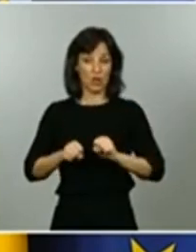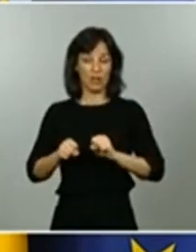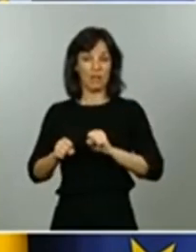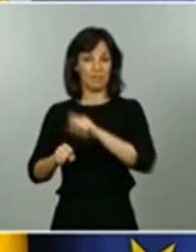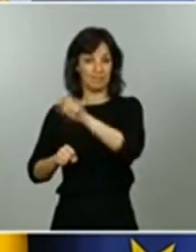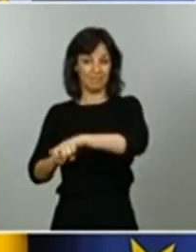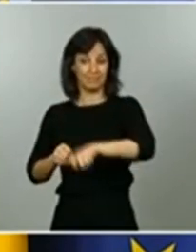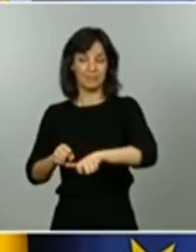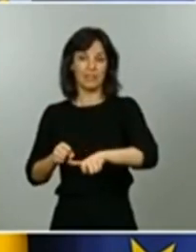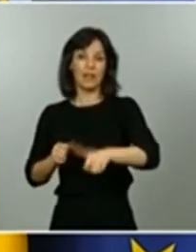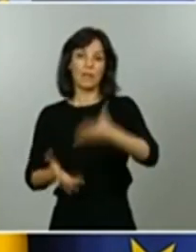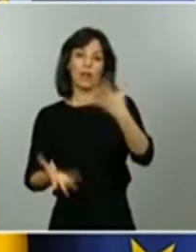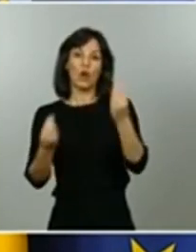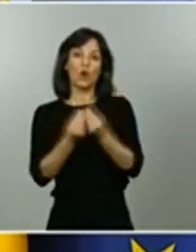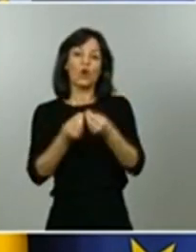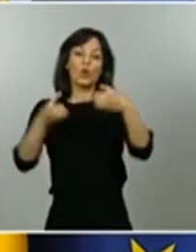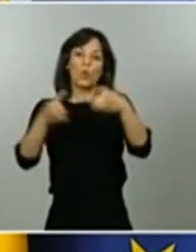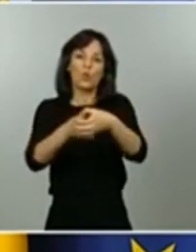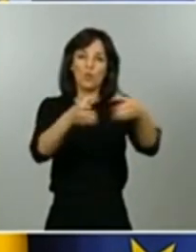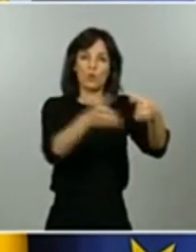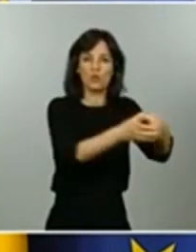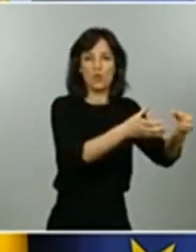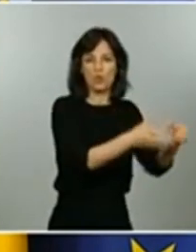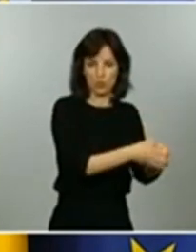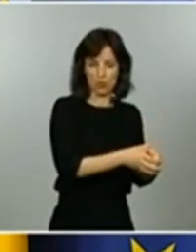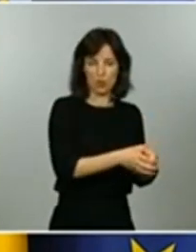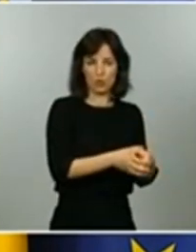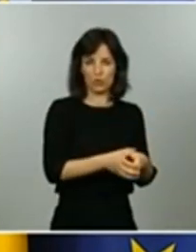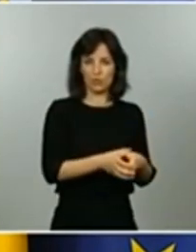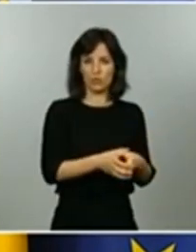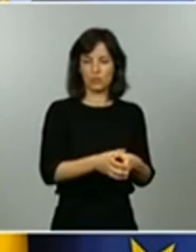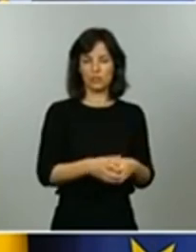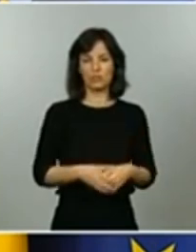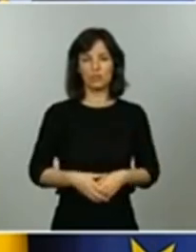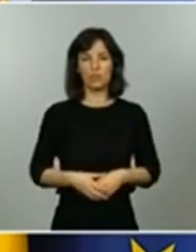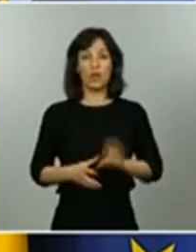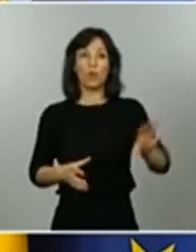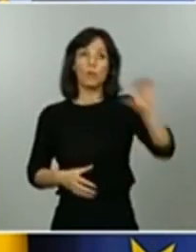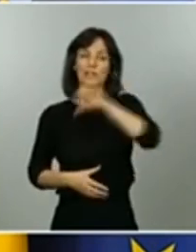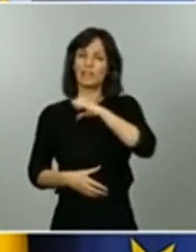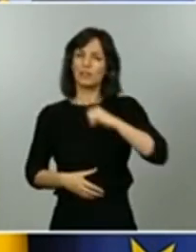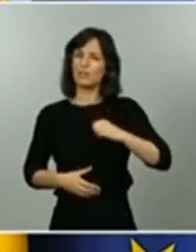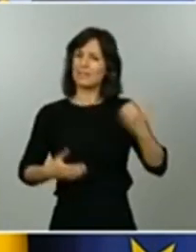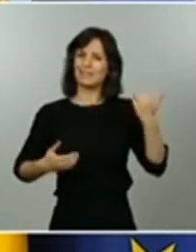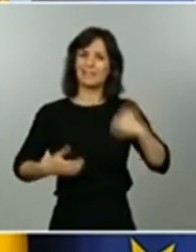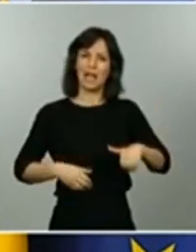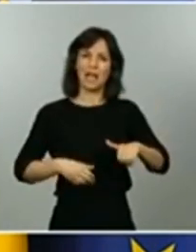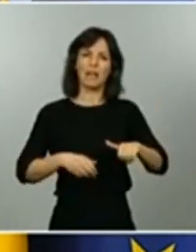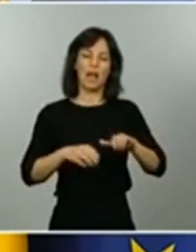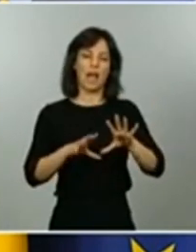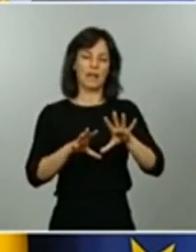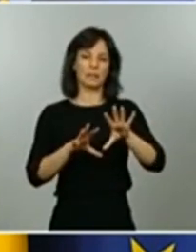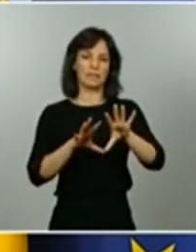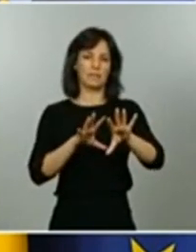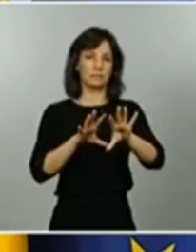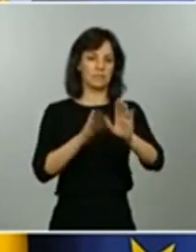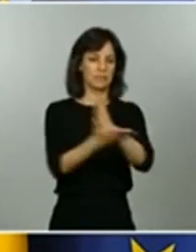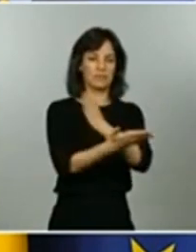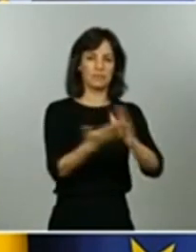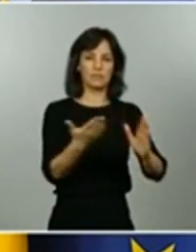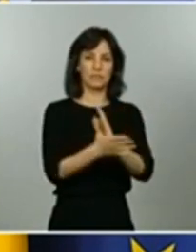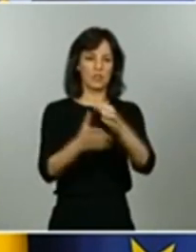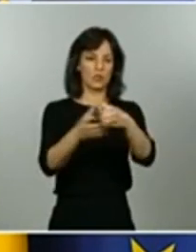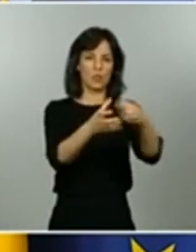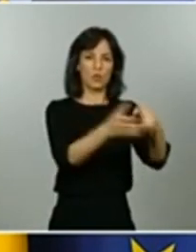grupos concretos ya se están realizando en las comunidades autónomas cribados que al fin y al cabo valen como estudios de